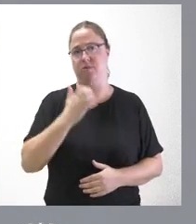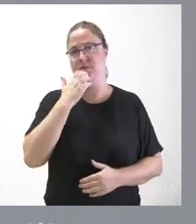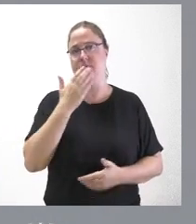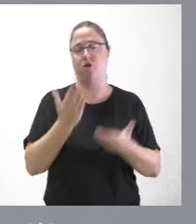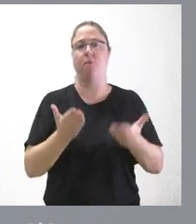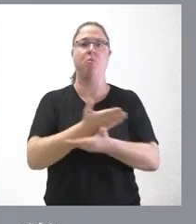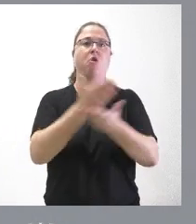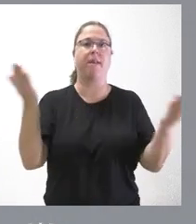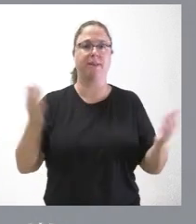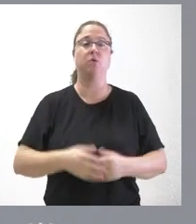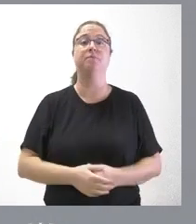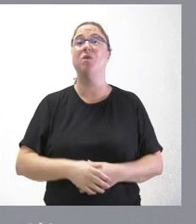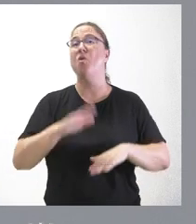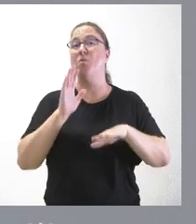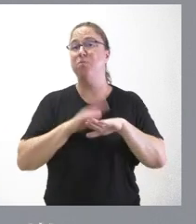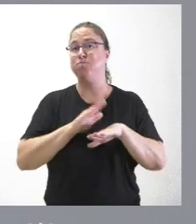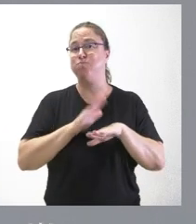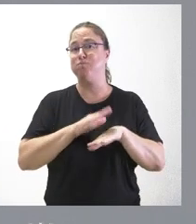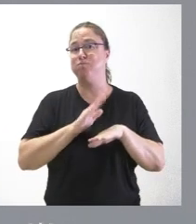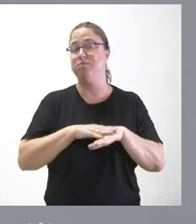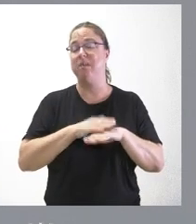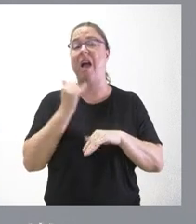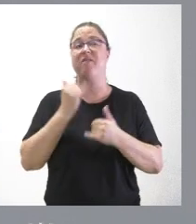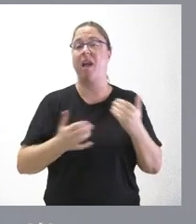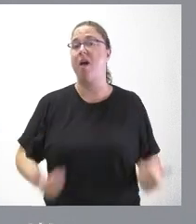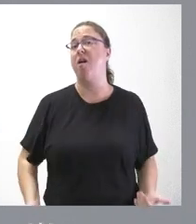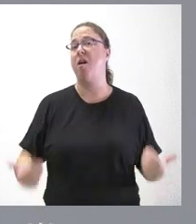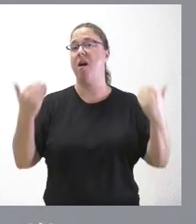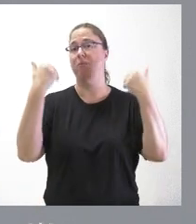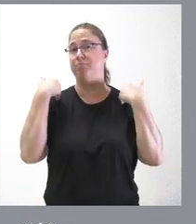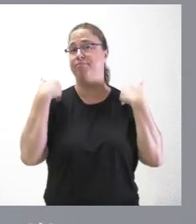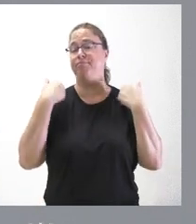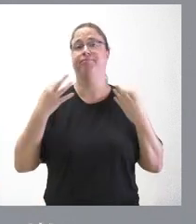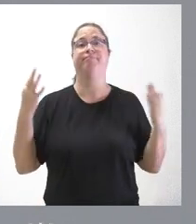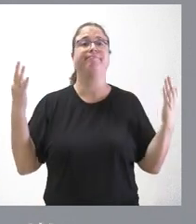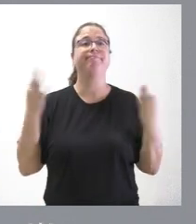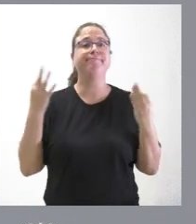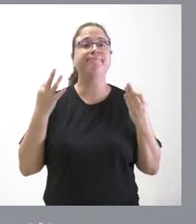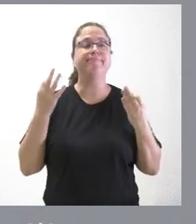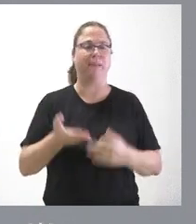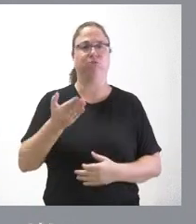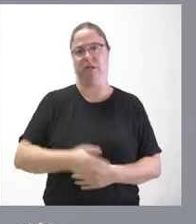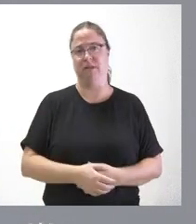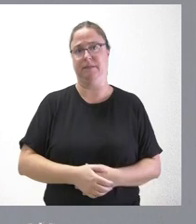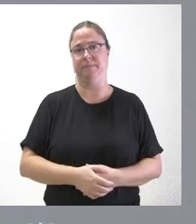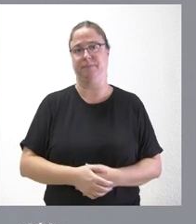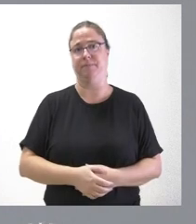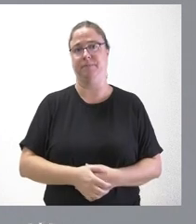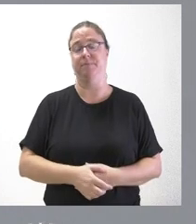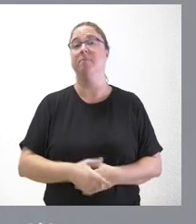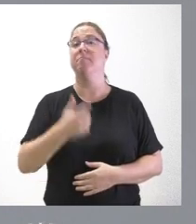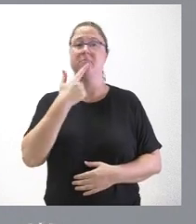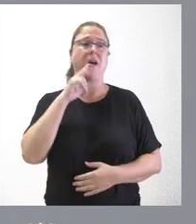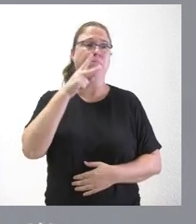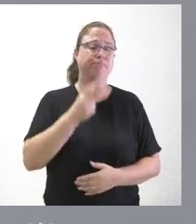de comunidades autónomas. Básicamente porque, al final, nuestras competencias en el ámbito de nuestra modestia son también muy importantes. Es verdad que lo son